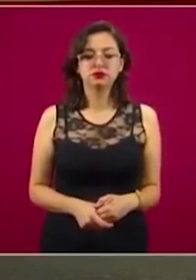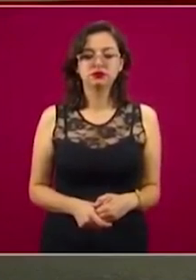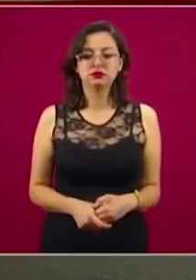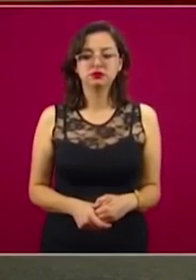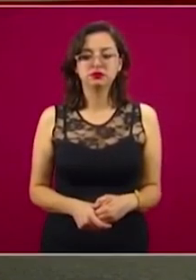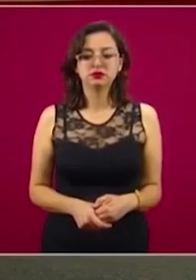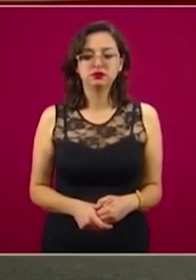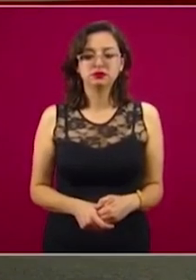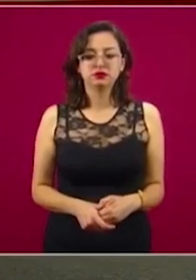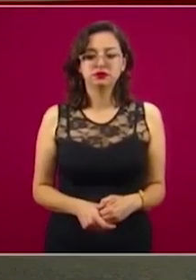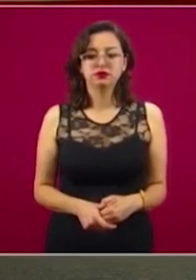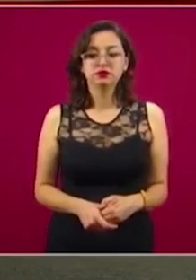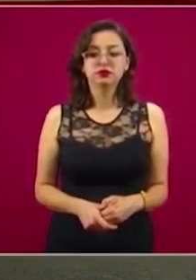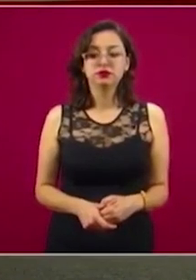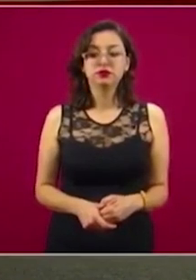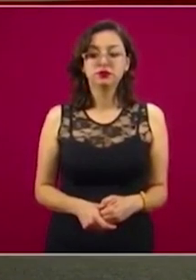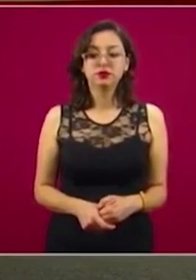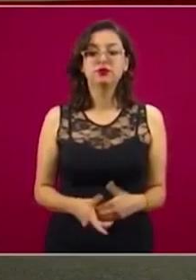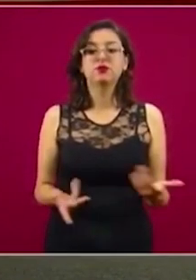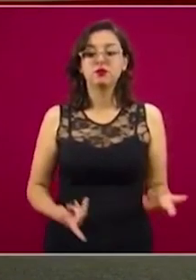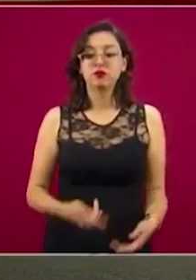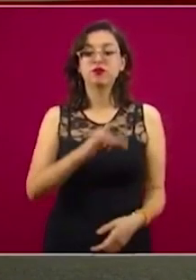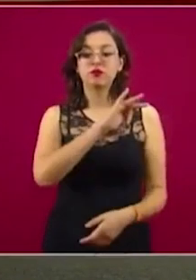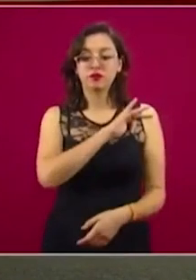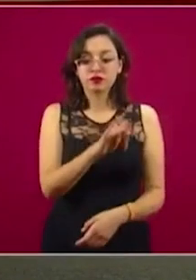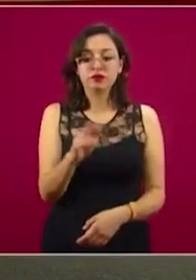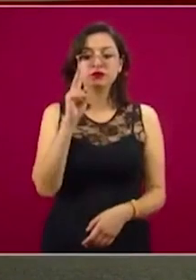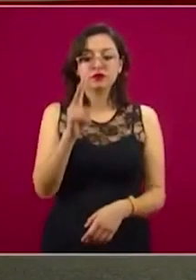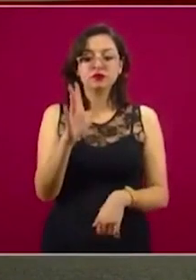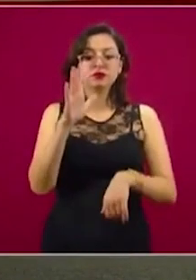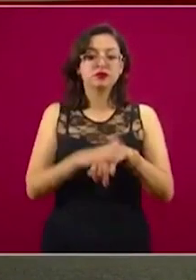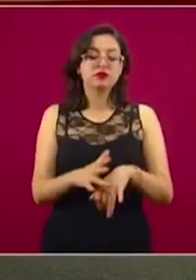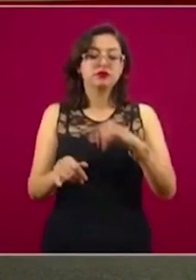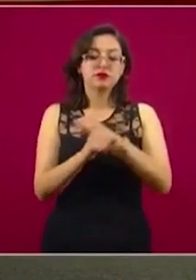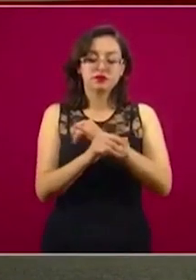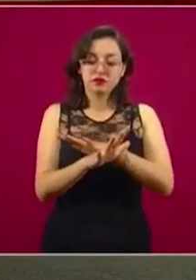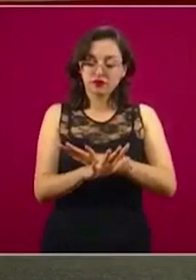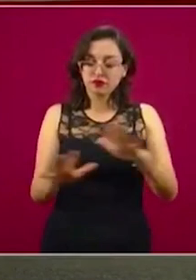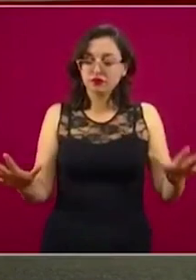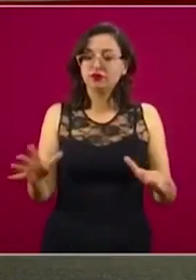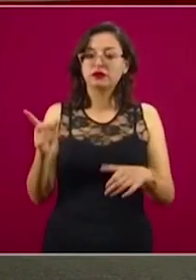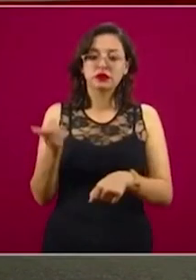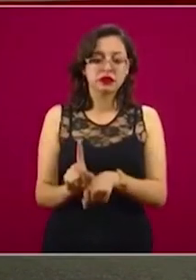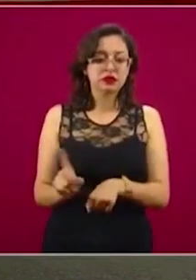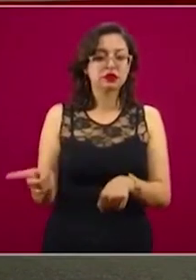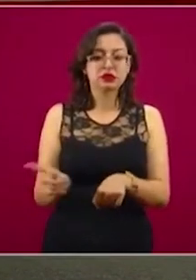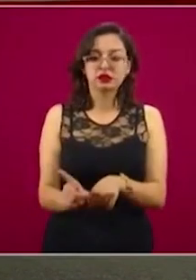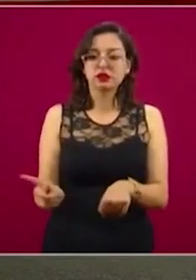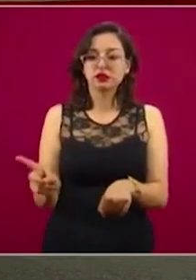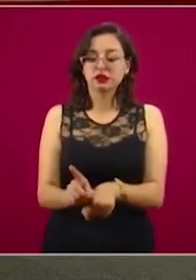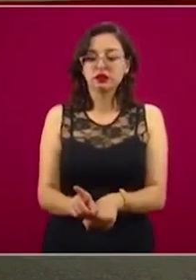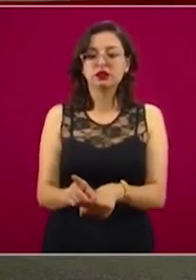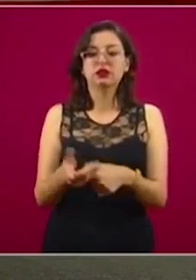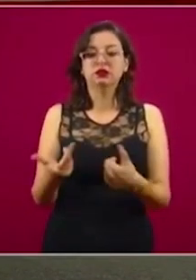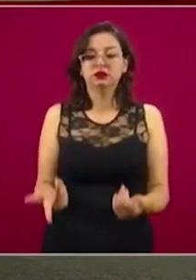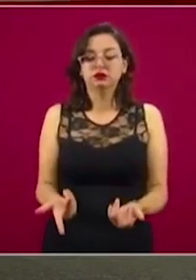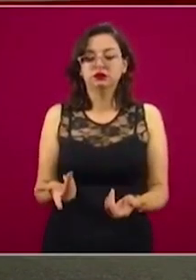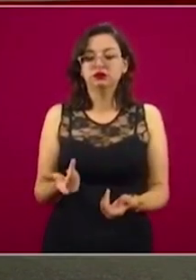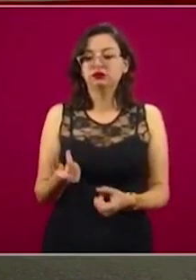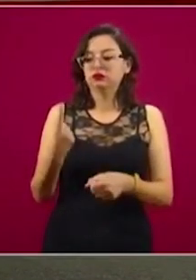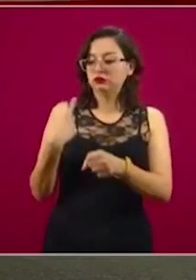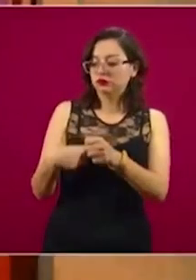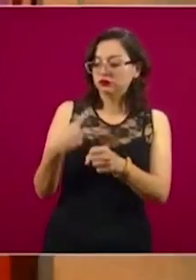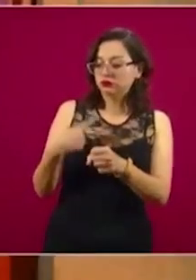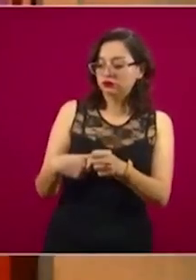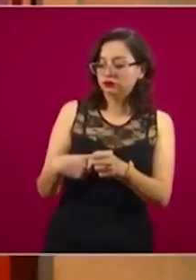Esto lo que nos permite es información en tiempo real, utilizando definiciones de casos estandarizadas,